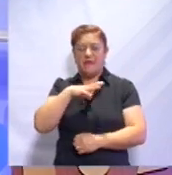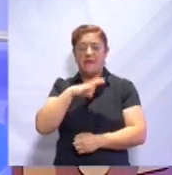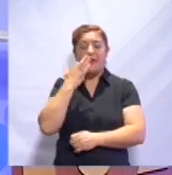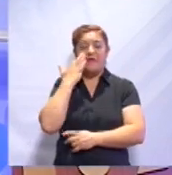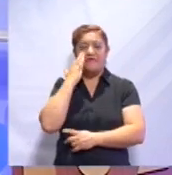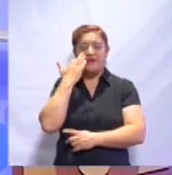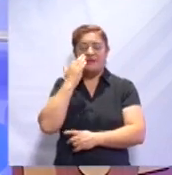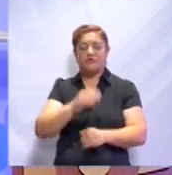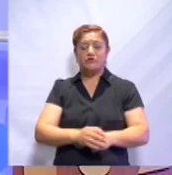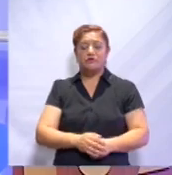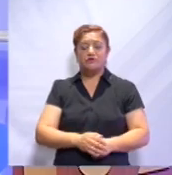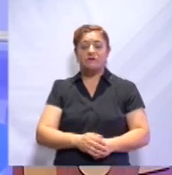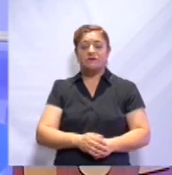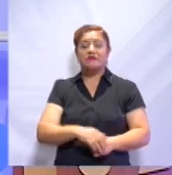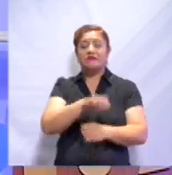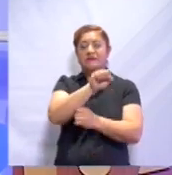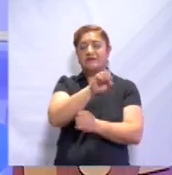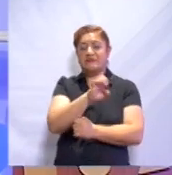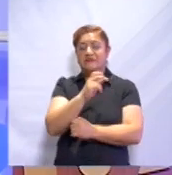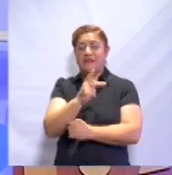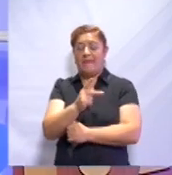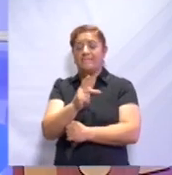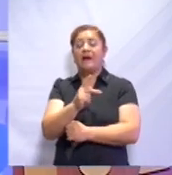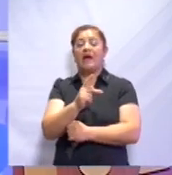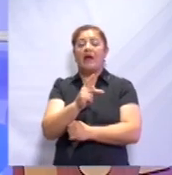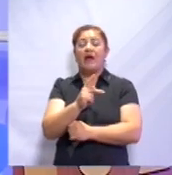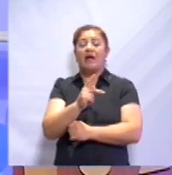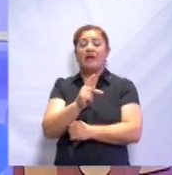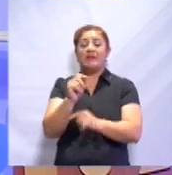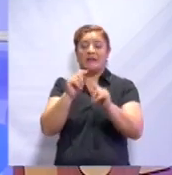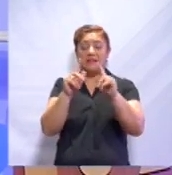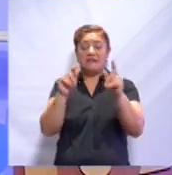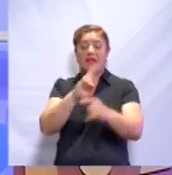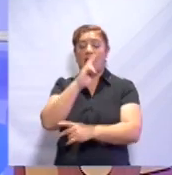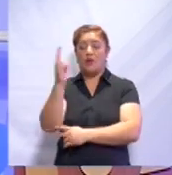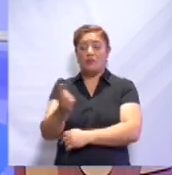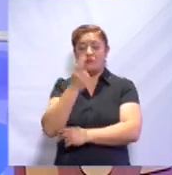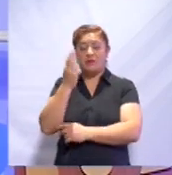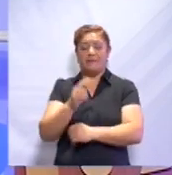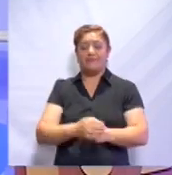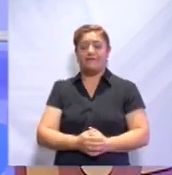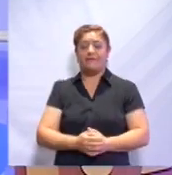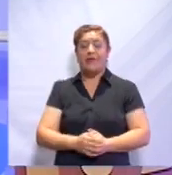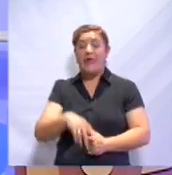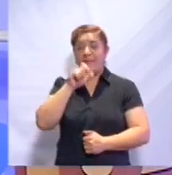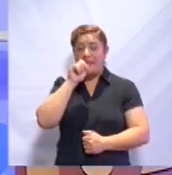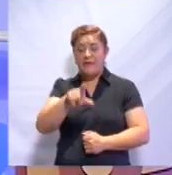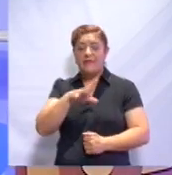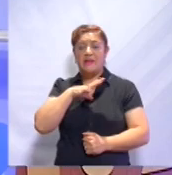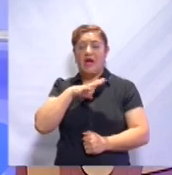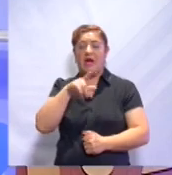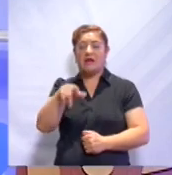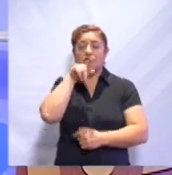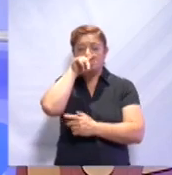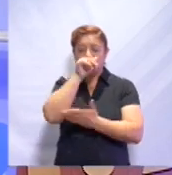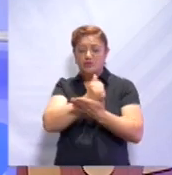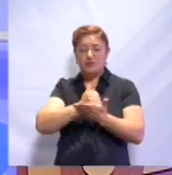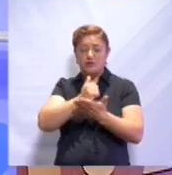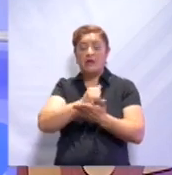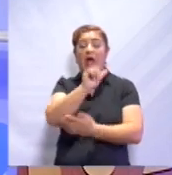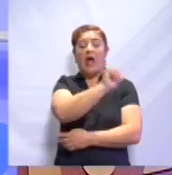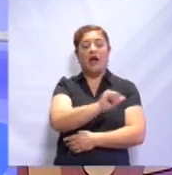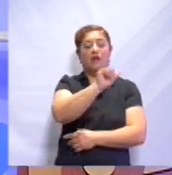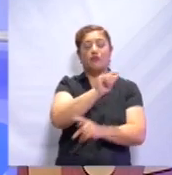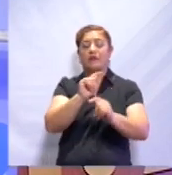Facebook de la Secretaría de Educación Pública de Tlaxcala, UCED. Y también tenemos en Twitter como arroba